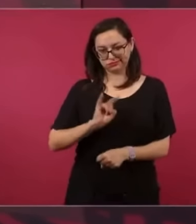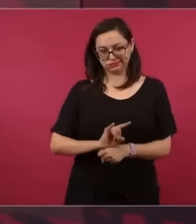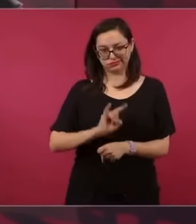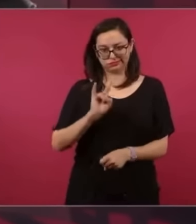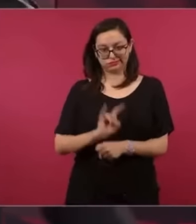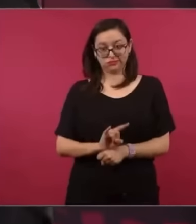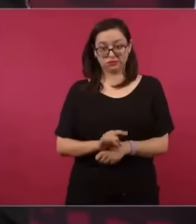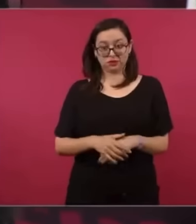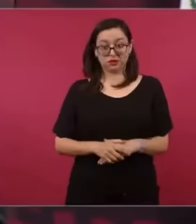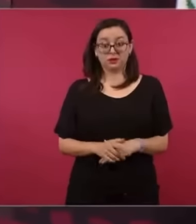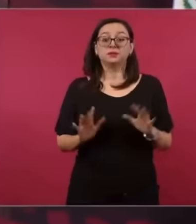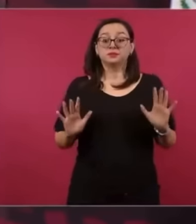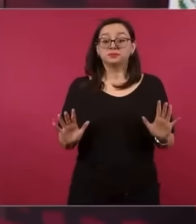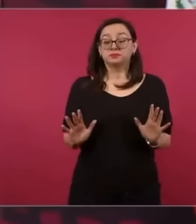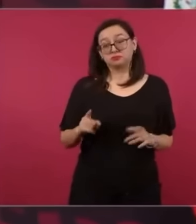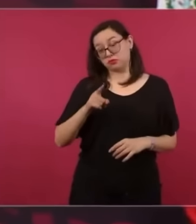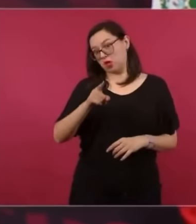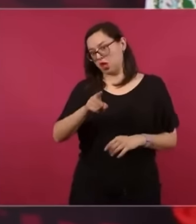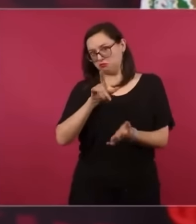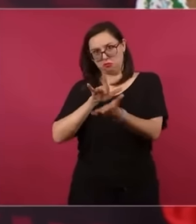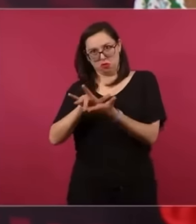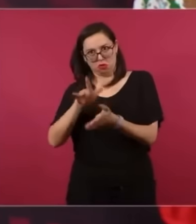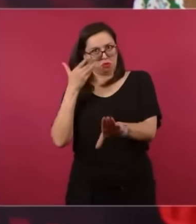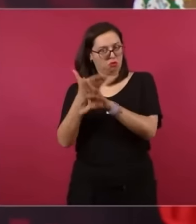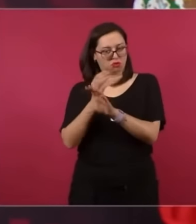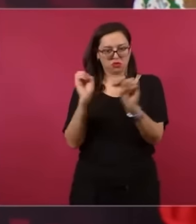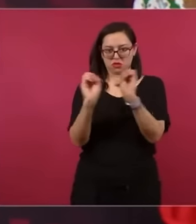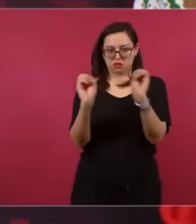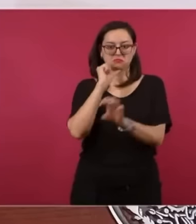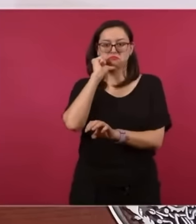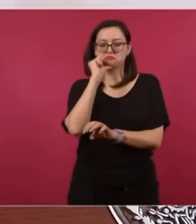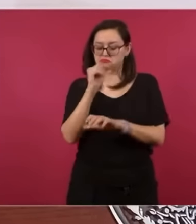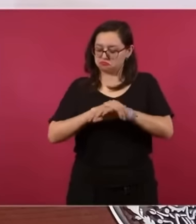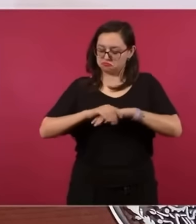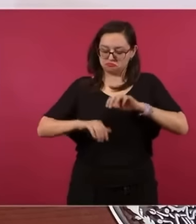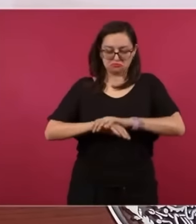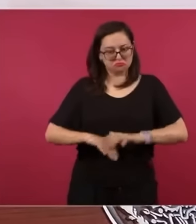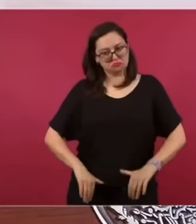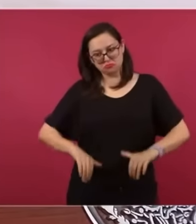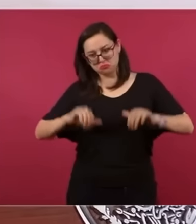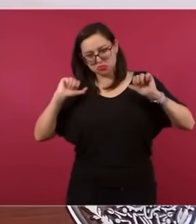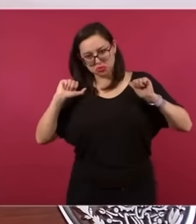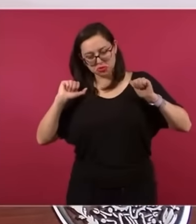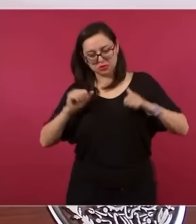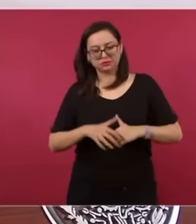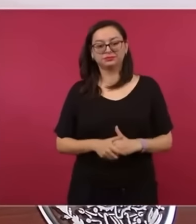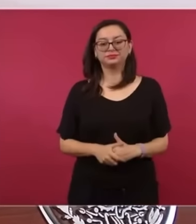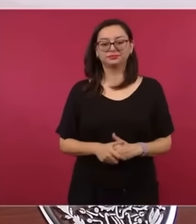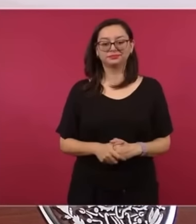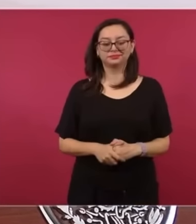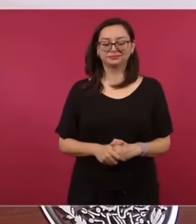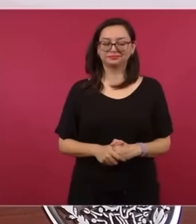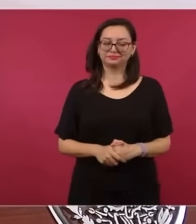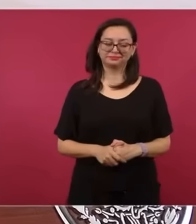mira a quien tenemos aquí. Y ese compañero,